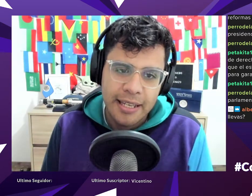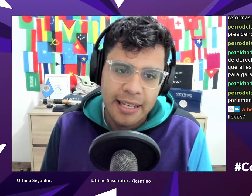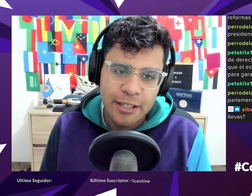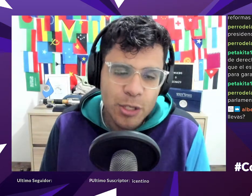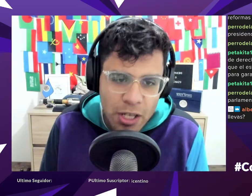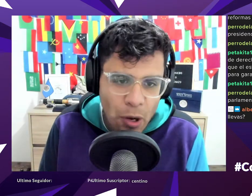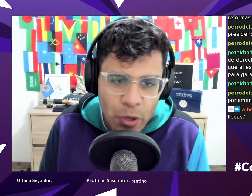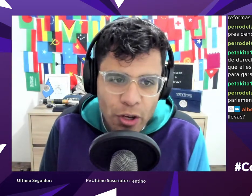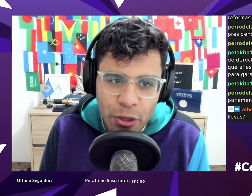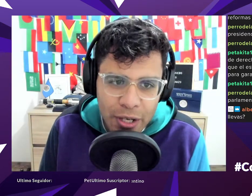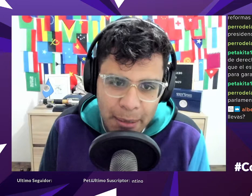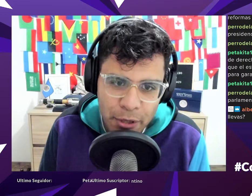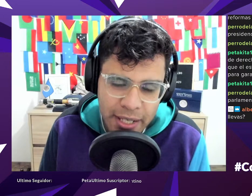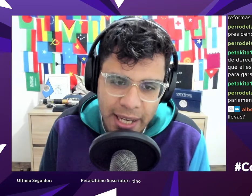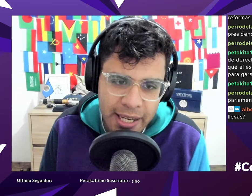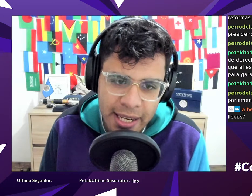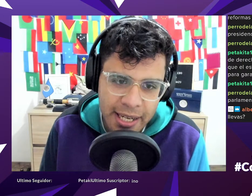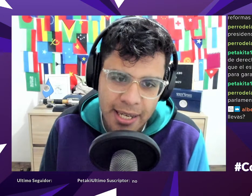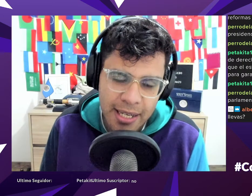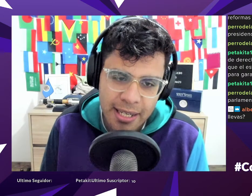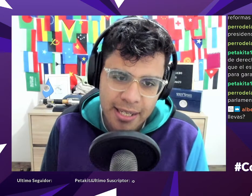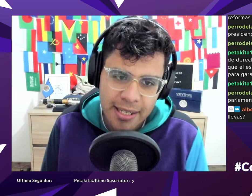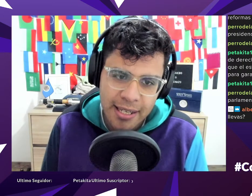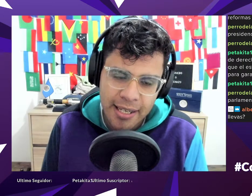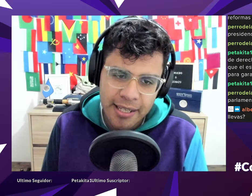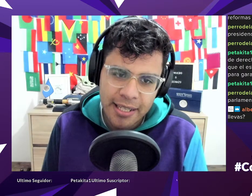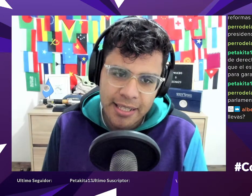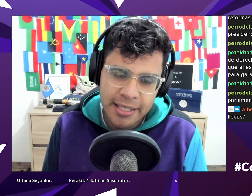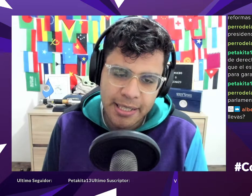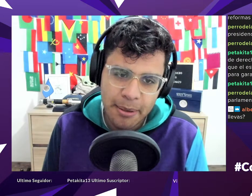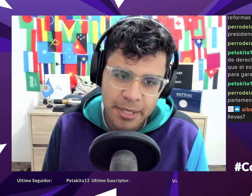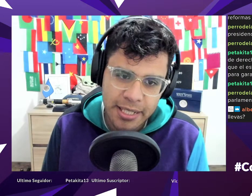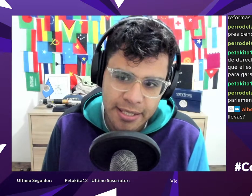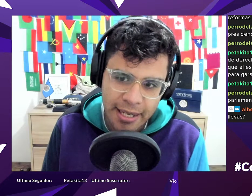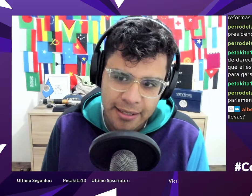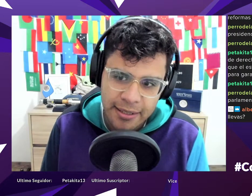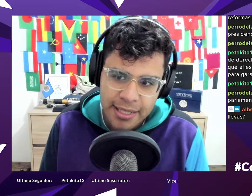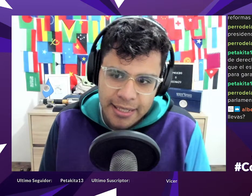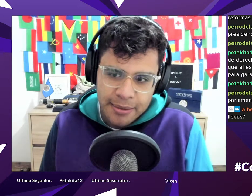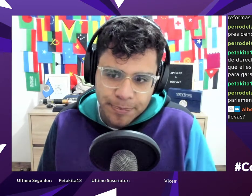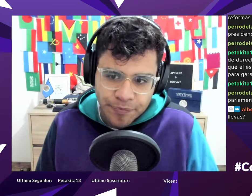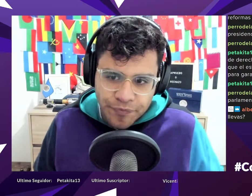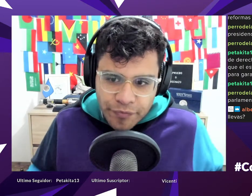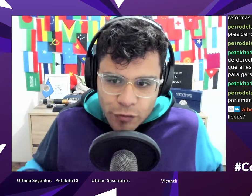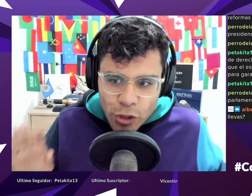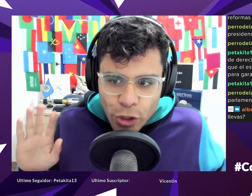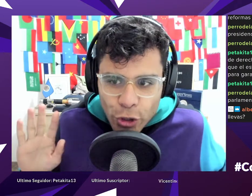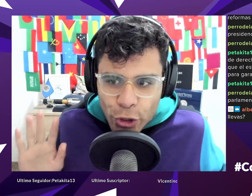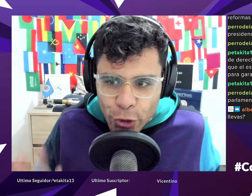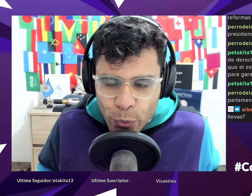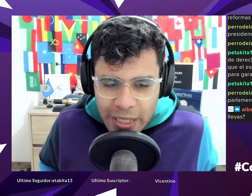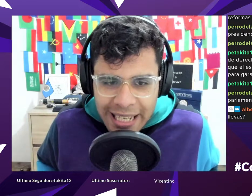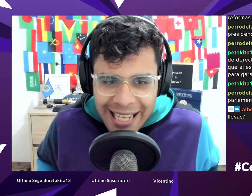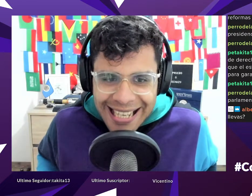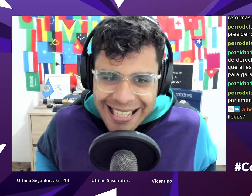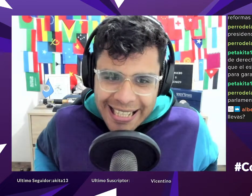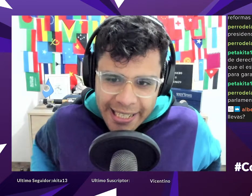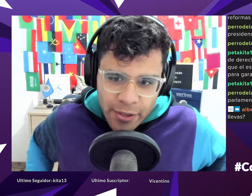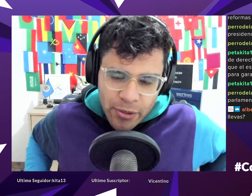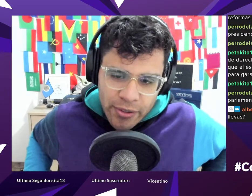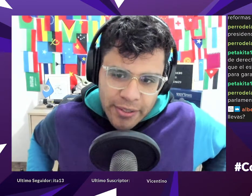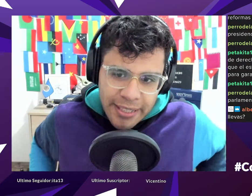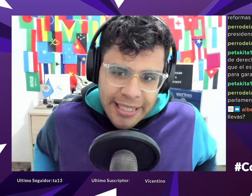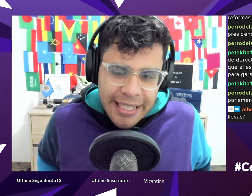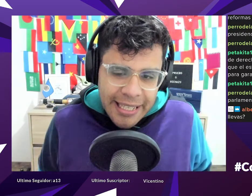esos son los únicos dos cambios que hay en el en el sistema presidencial yo nunca he